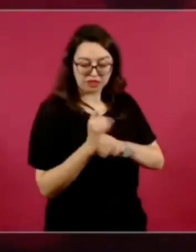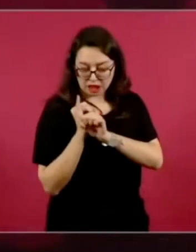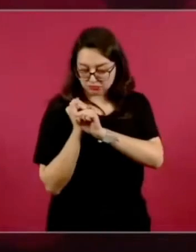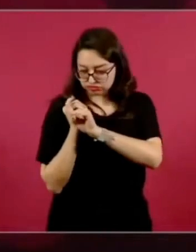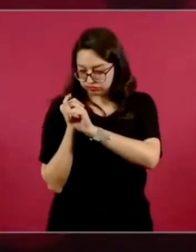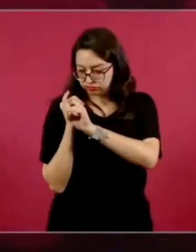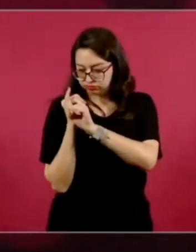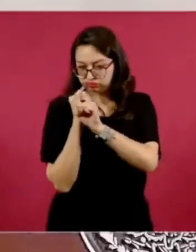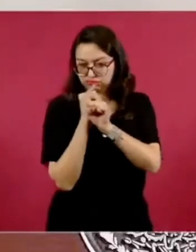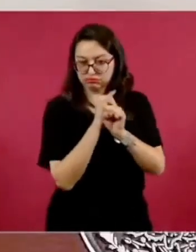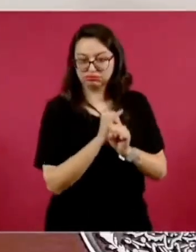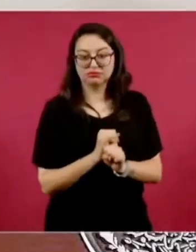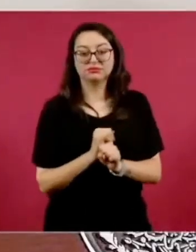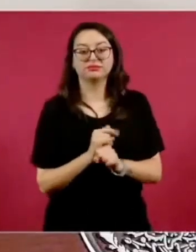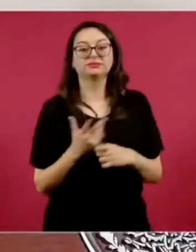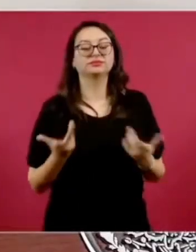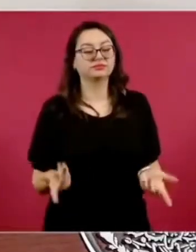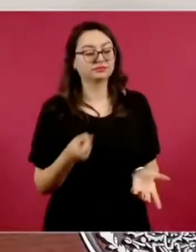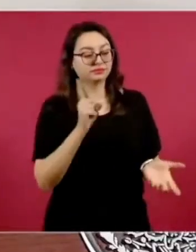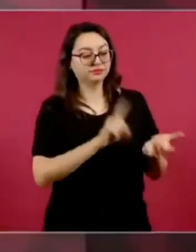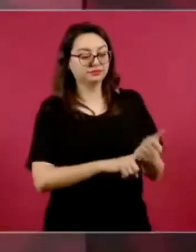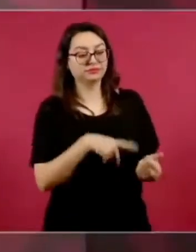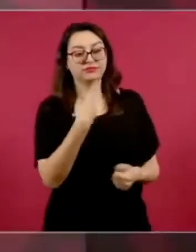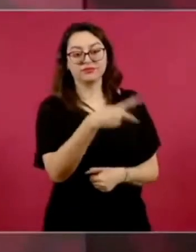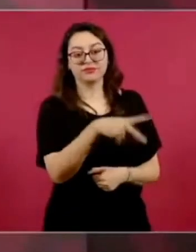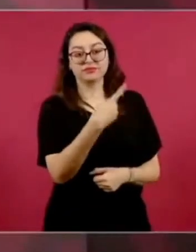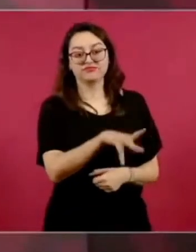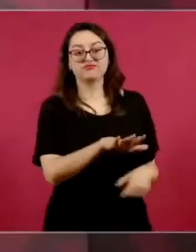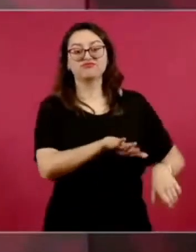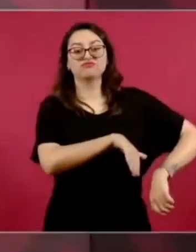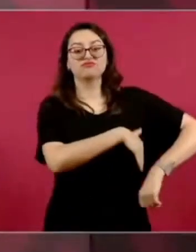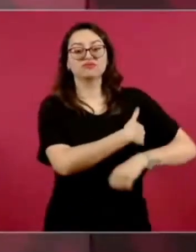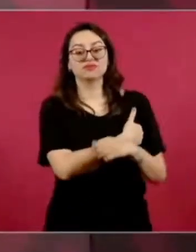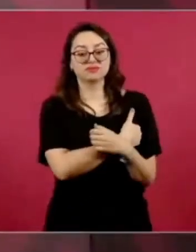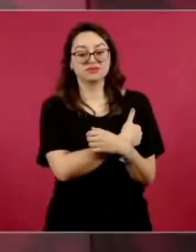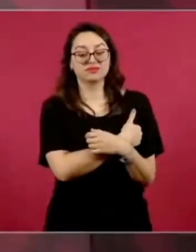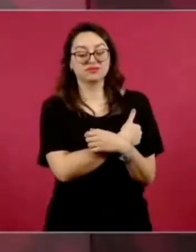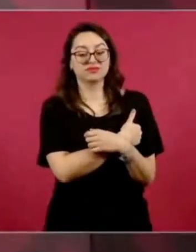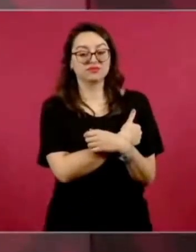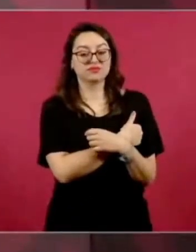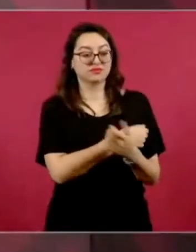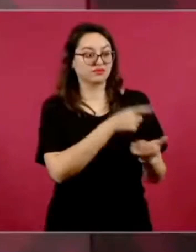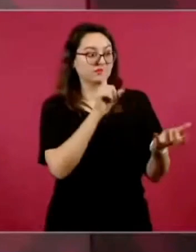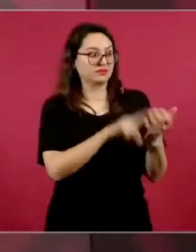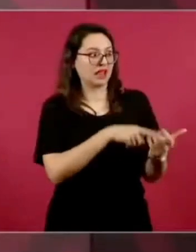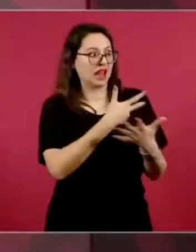unas bodegas que había comprado